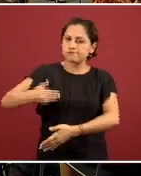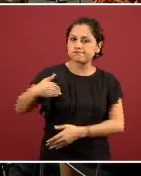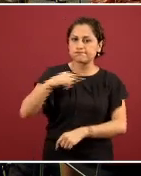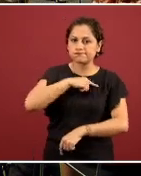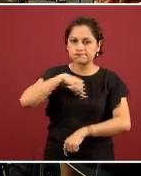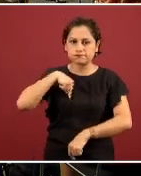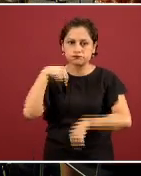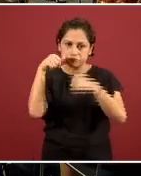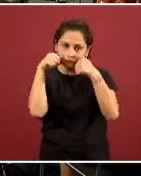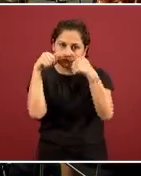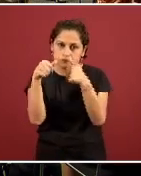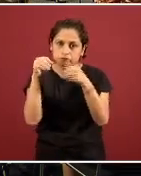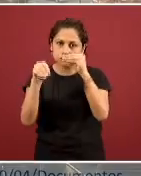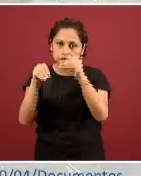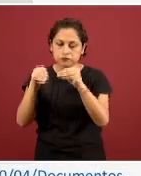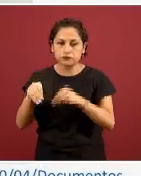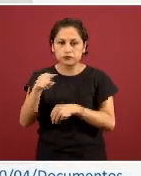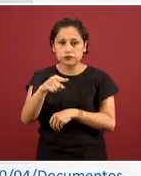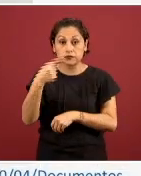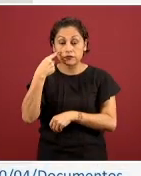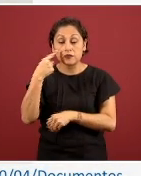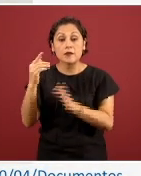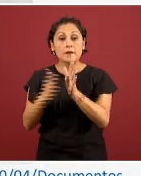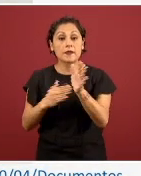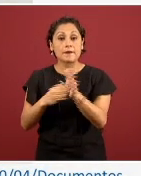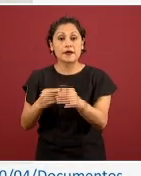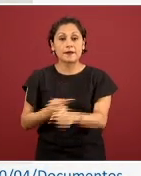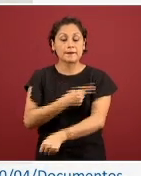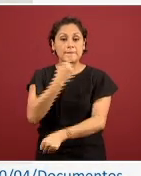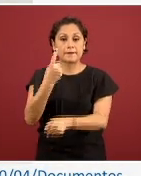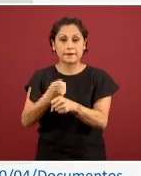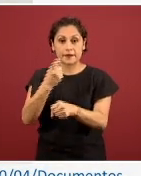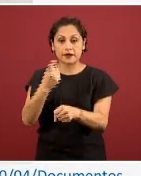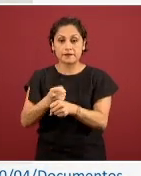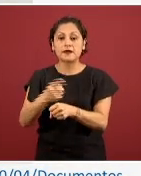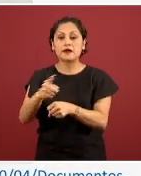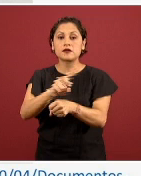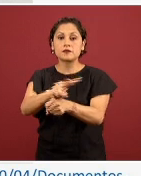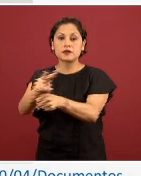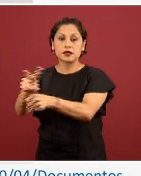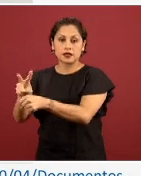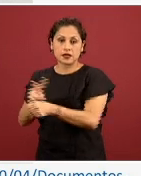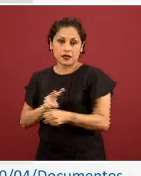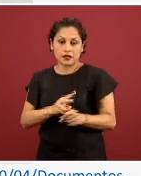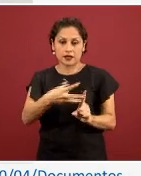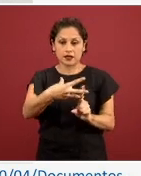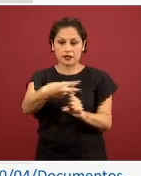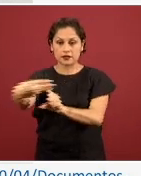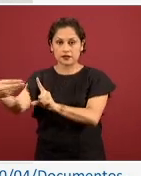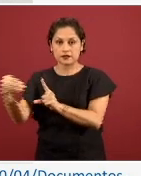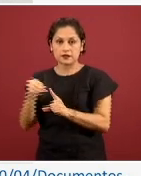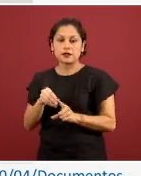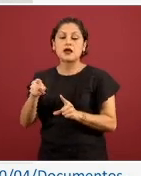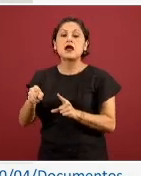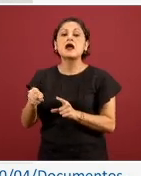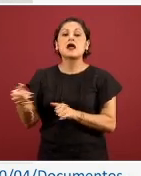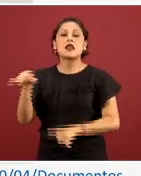viendo, que es el de vigilancia epidemiológica y por laboratorio de COVID-19.